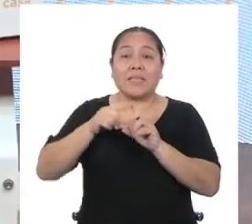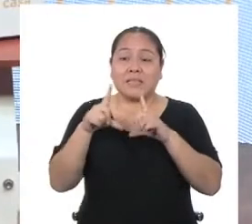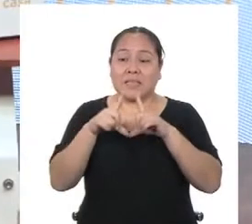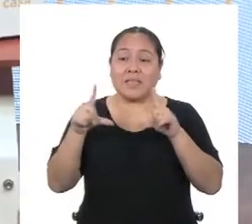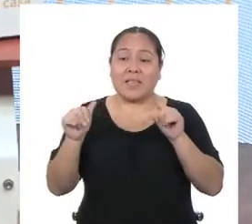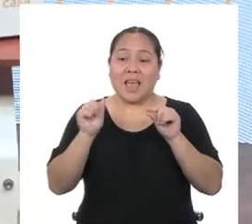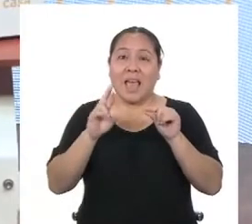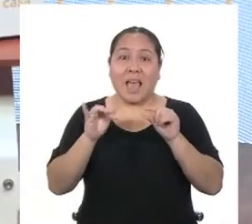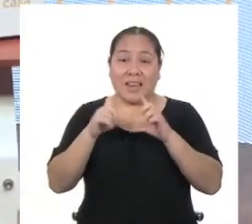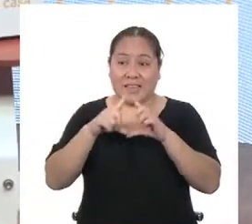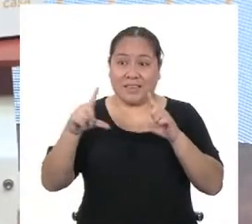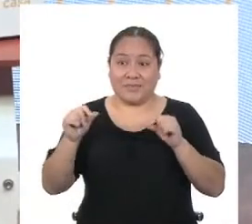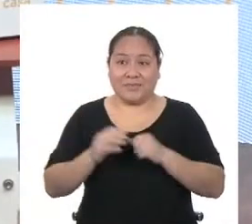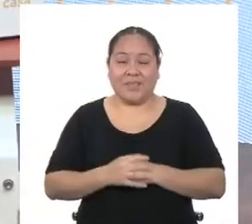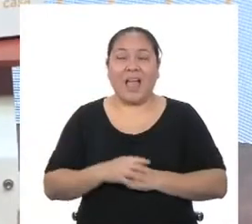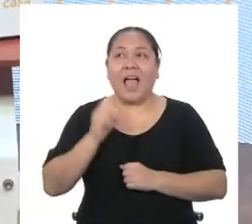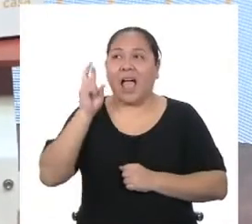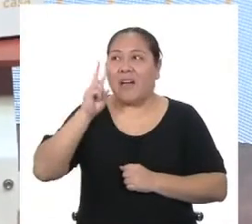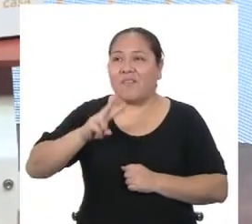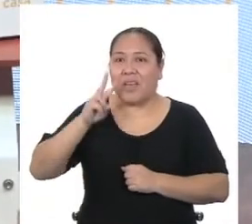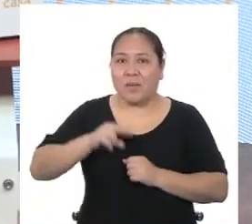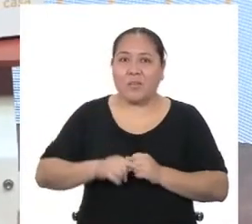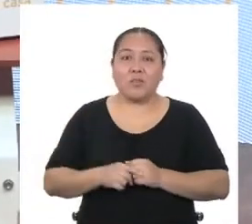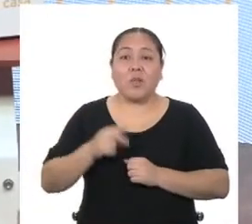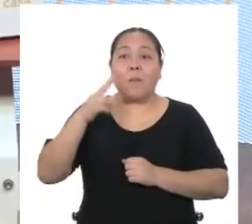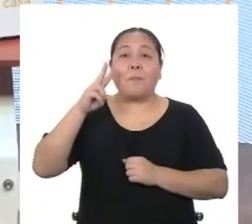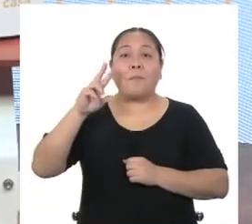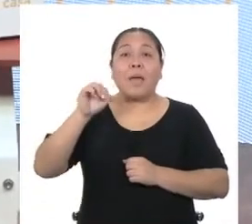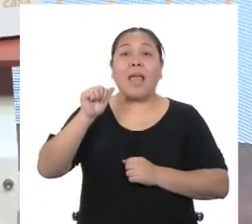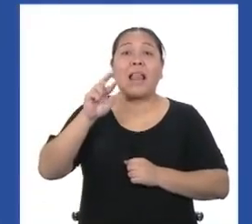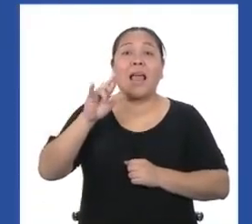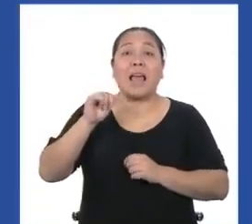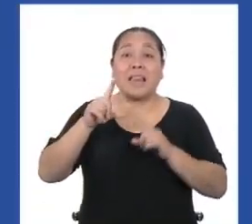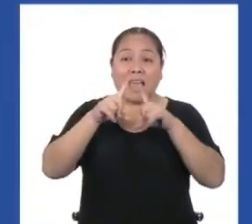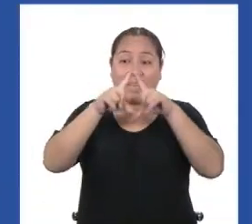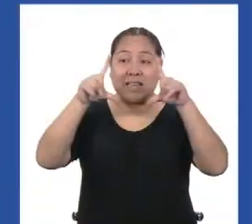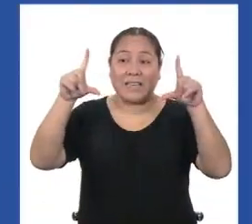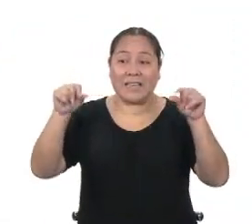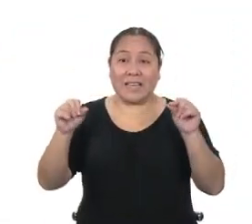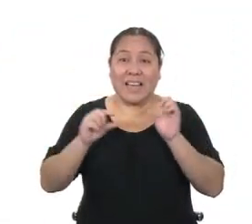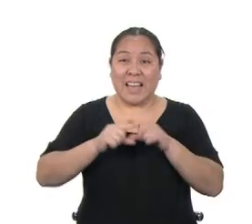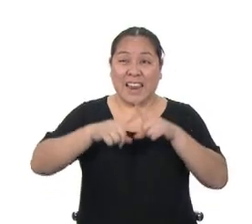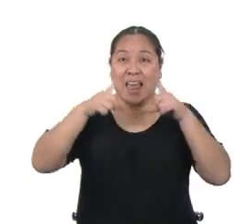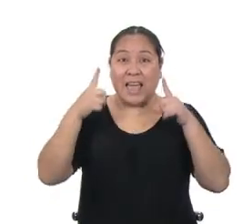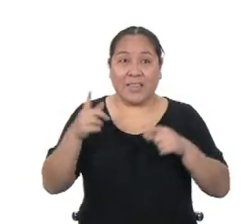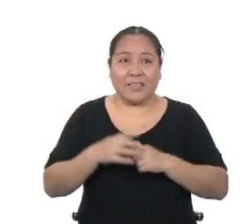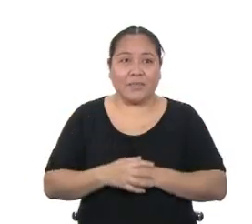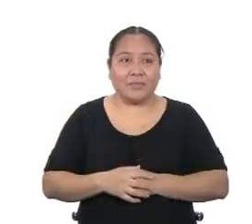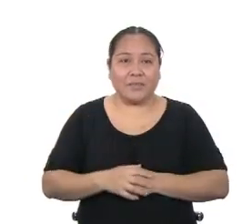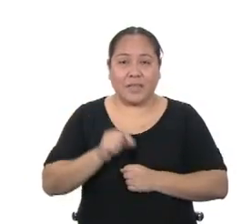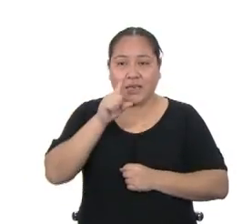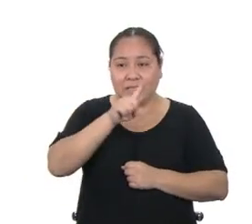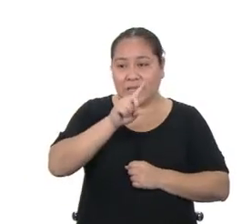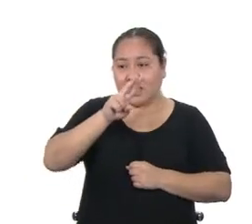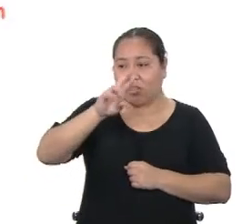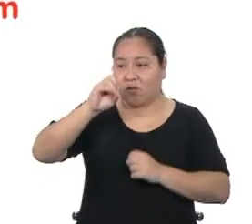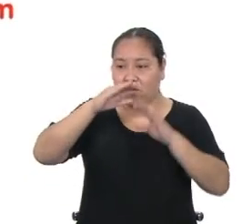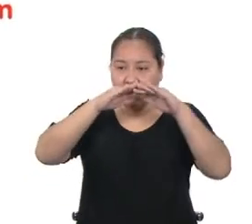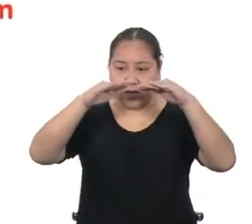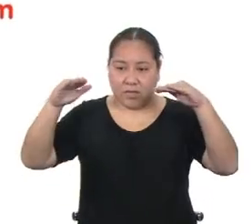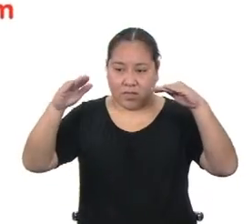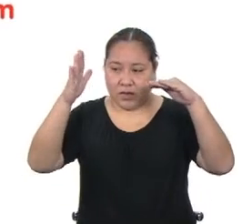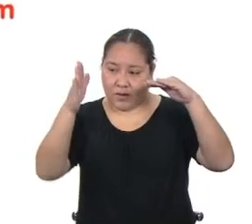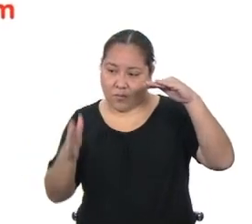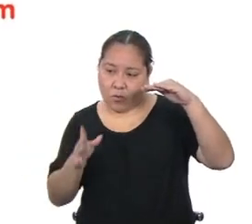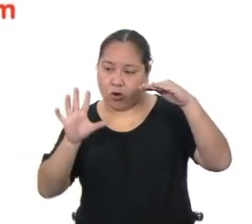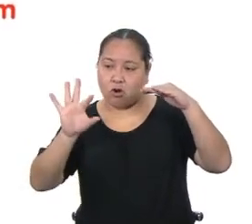empecemos a calcular el área del rectángulo más grande, el que representa la cancha de fútbol. Sus medidas son 120 por